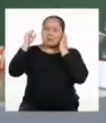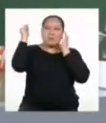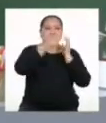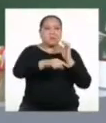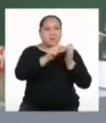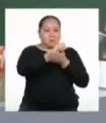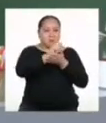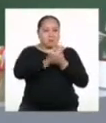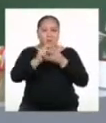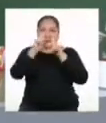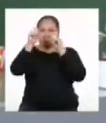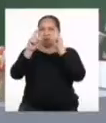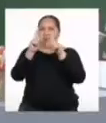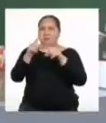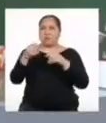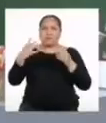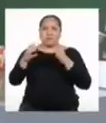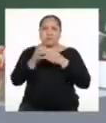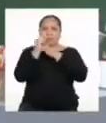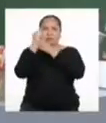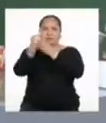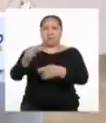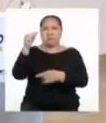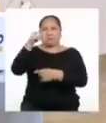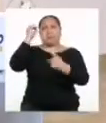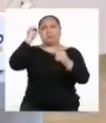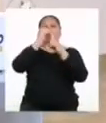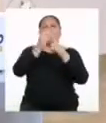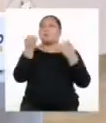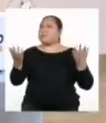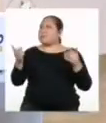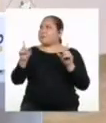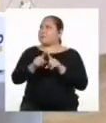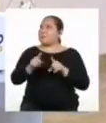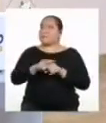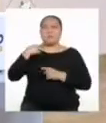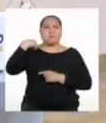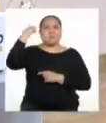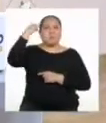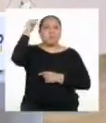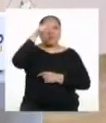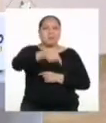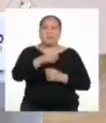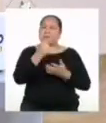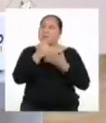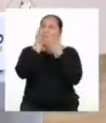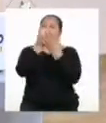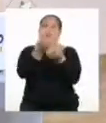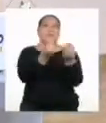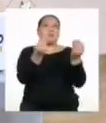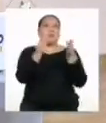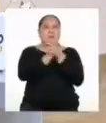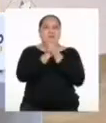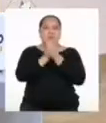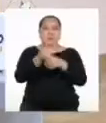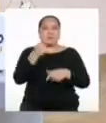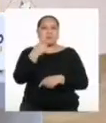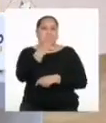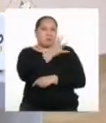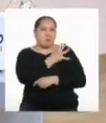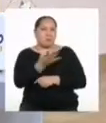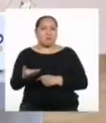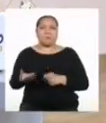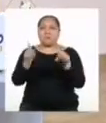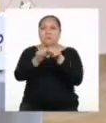Justo tengo anotadas las preguntas que orientan nuestro reto. Además, creo que esto va a ser súper útil para mis amigas y amigos de cuarto de